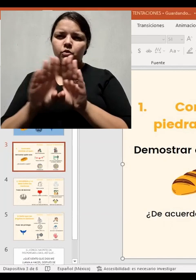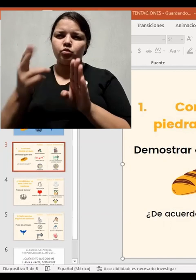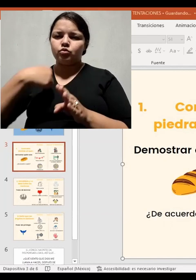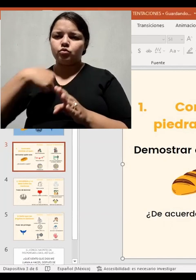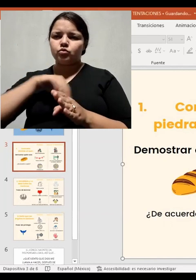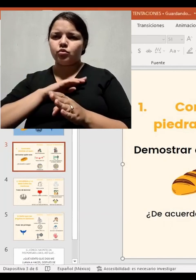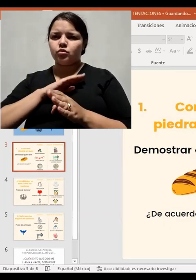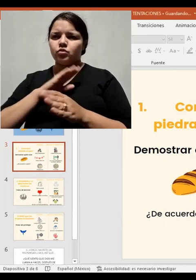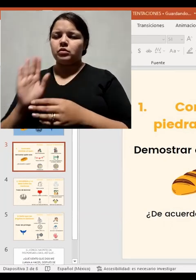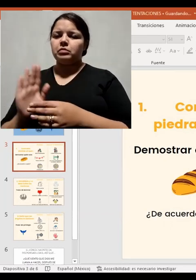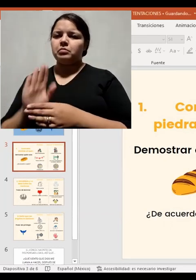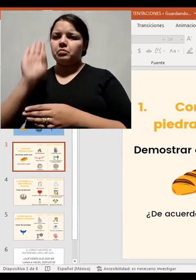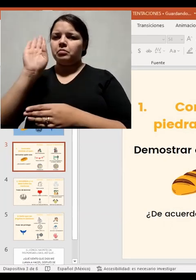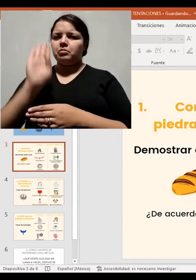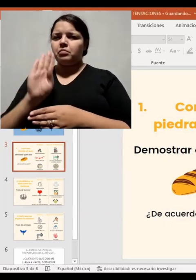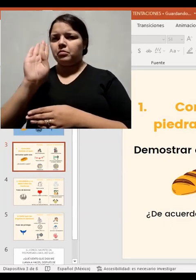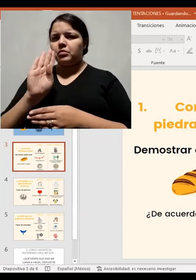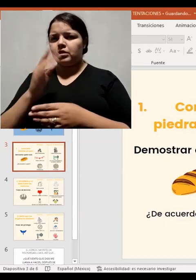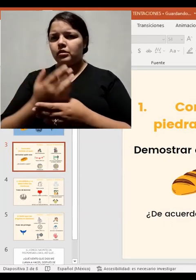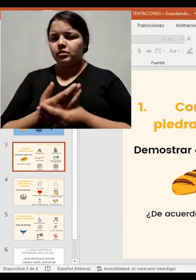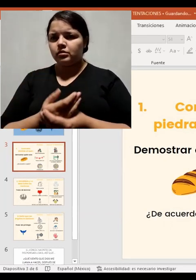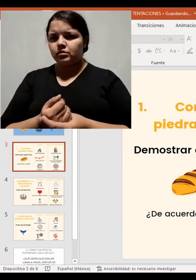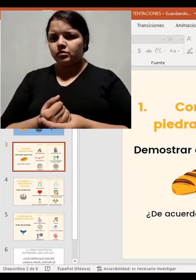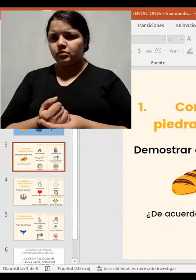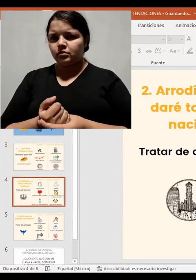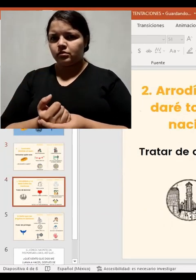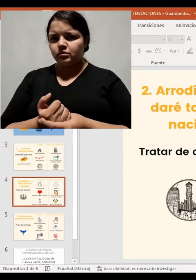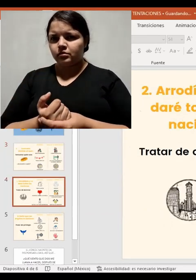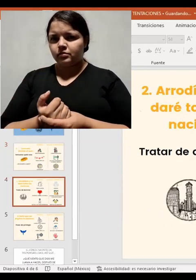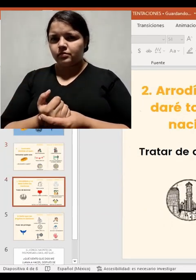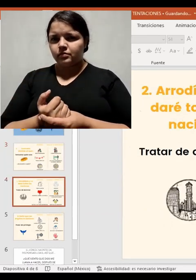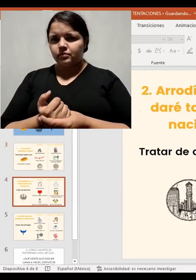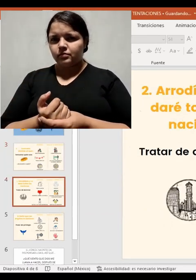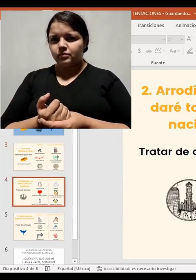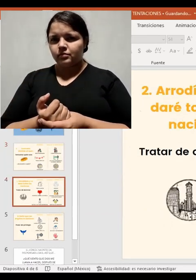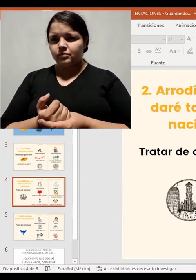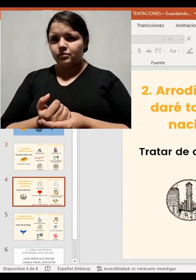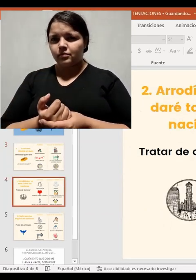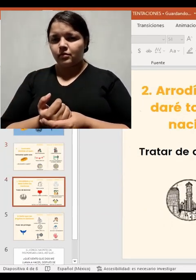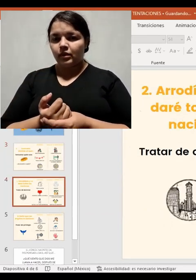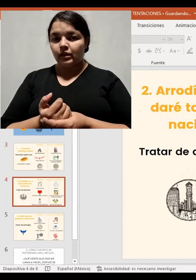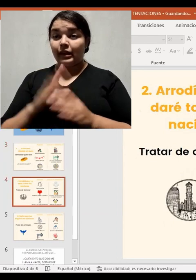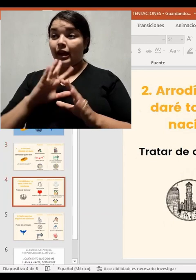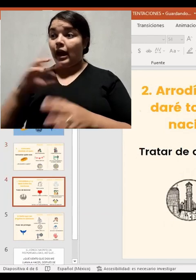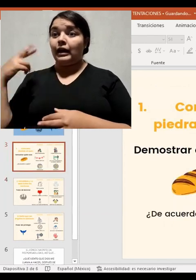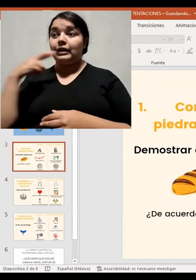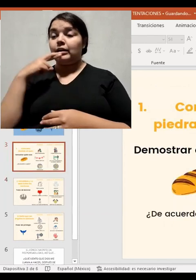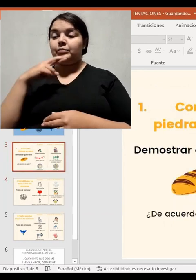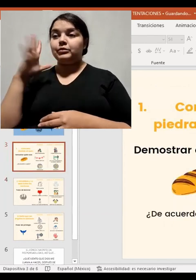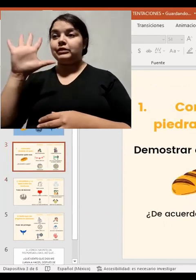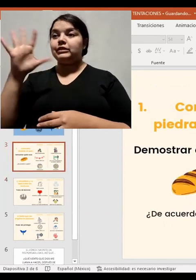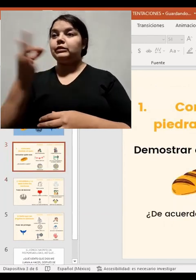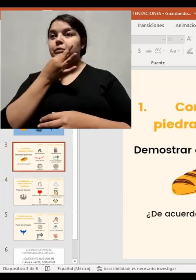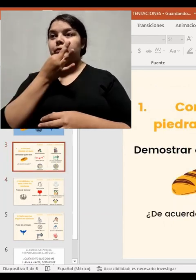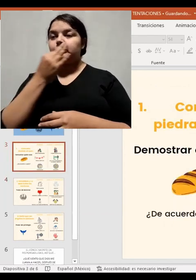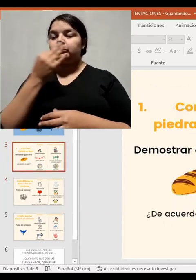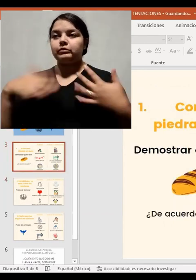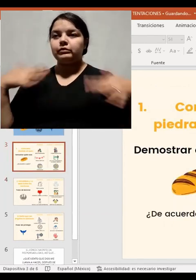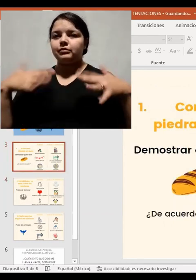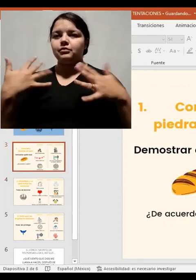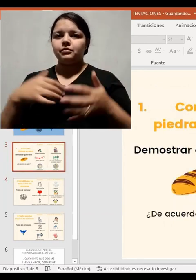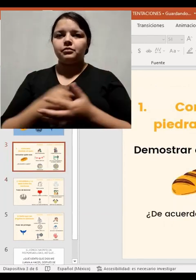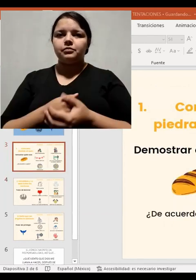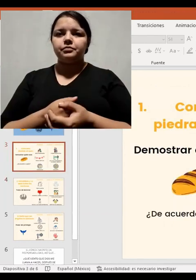Prima, te quedan cinco minutos. Ángame, muy bien, voy a ir bien rápido. Pero este básicamente